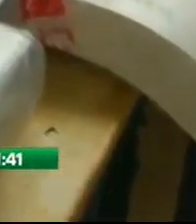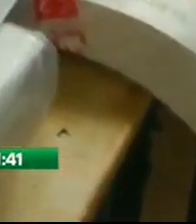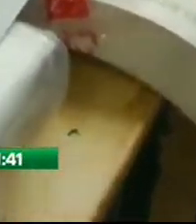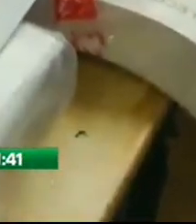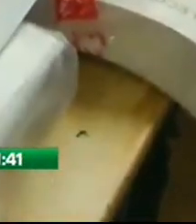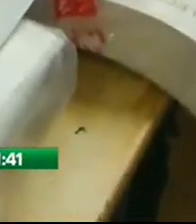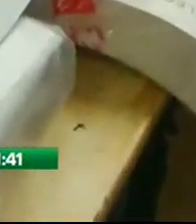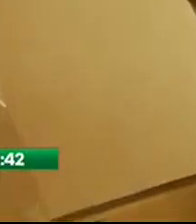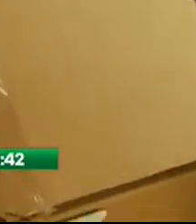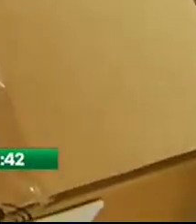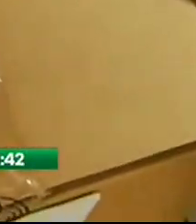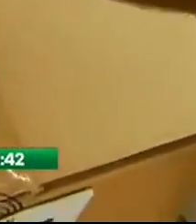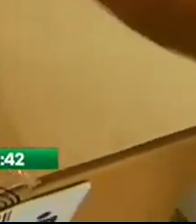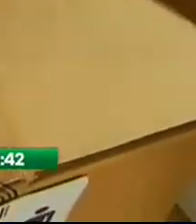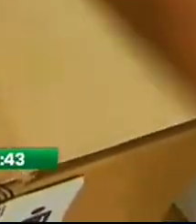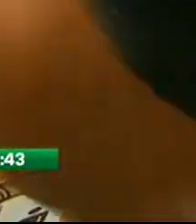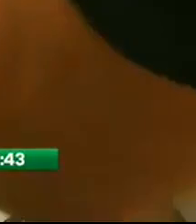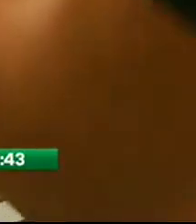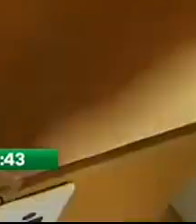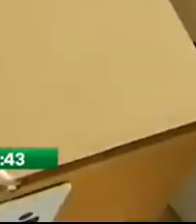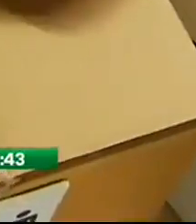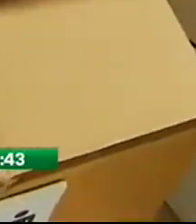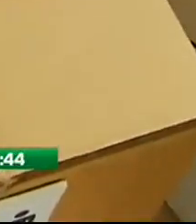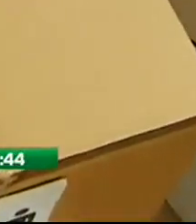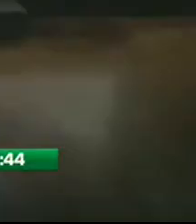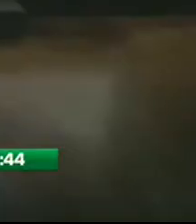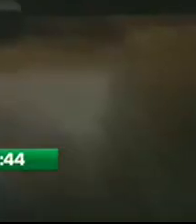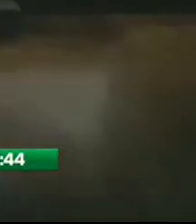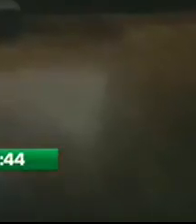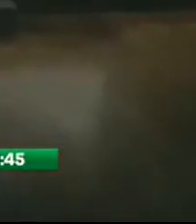seccionales del próximo 5 de febrero, informó Charlie Piddle.